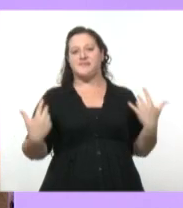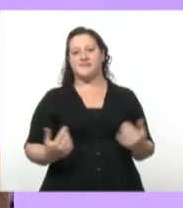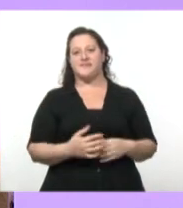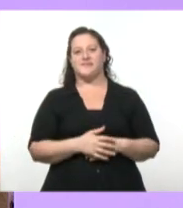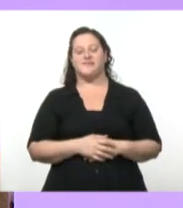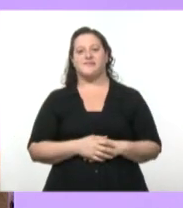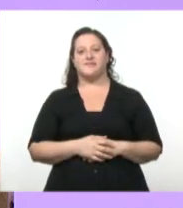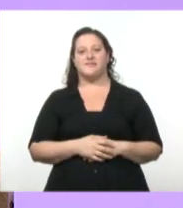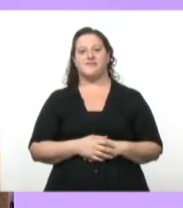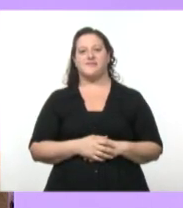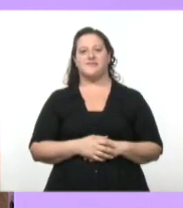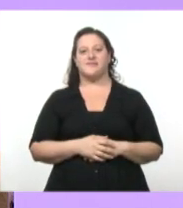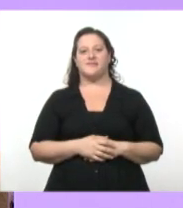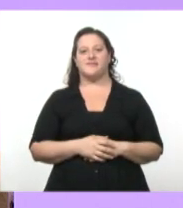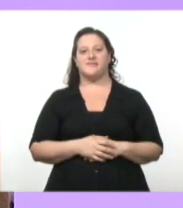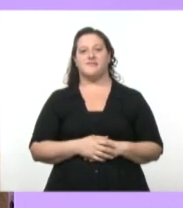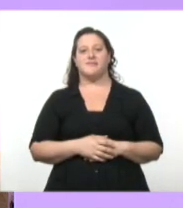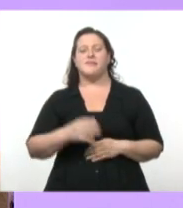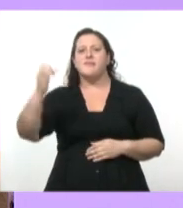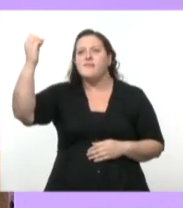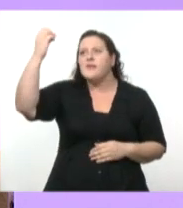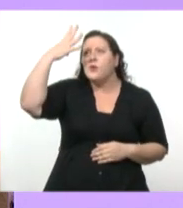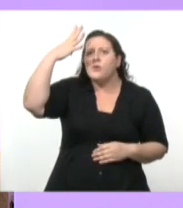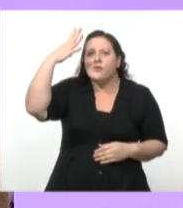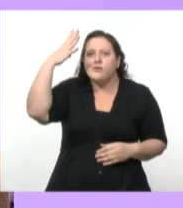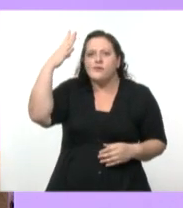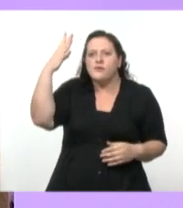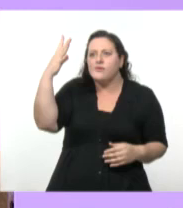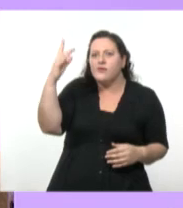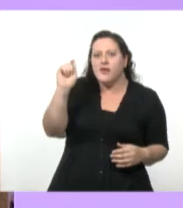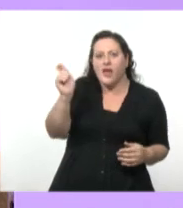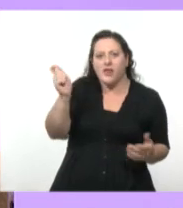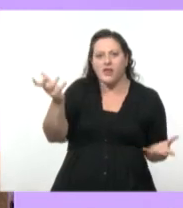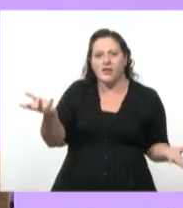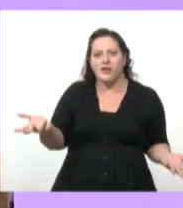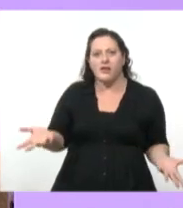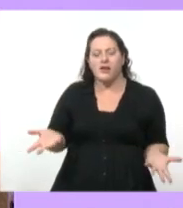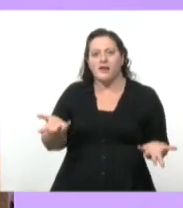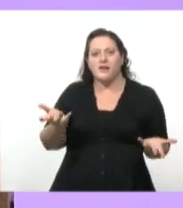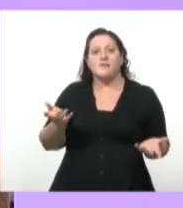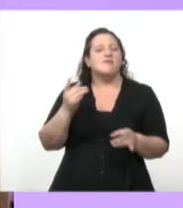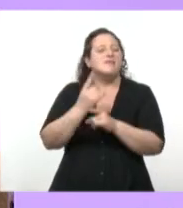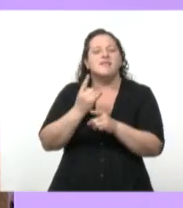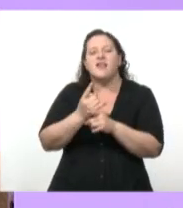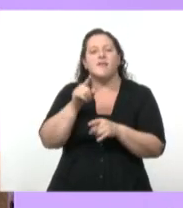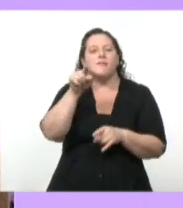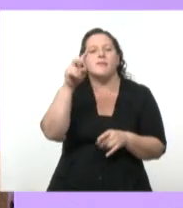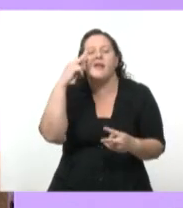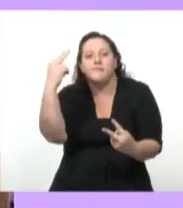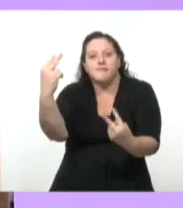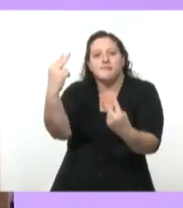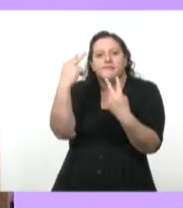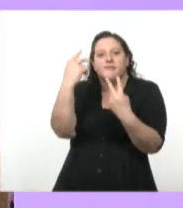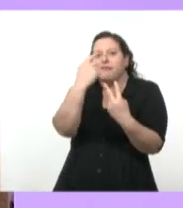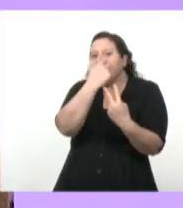¿Quién alumbra? Cuando me miras Mis ojos son